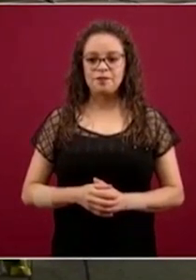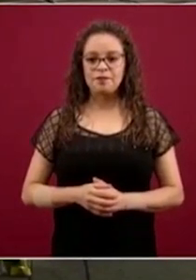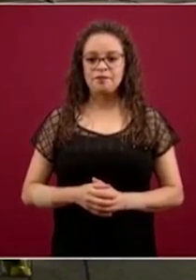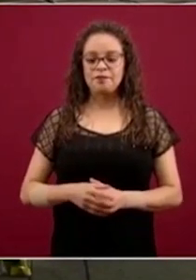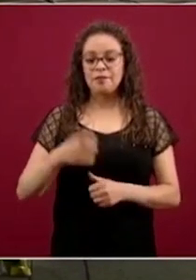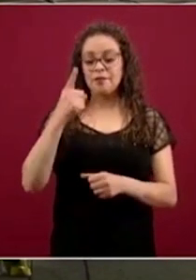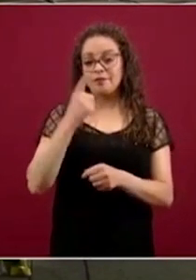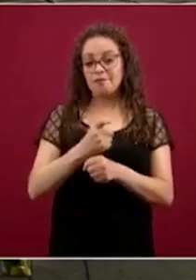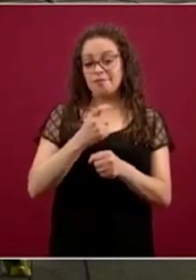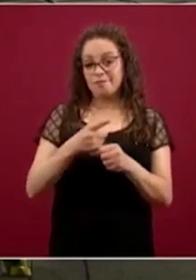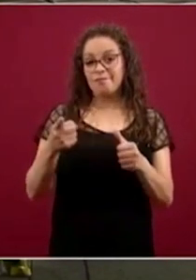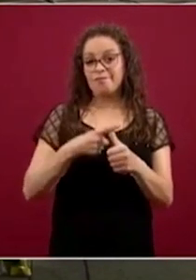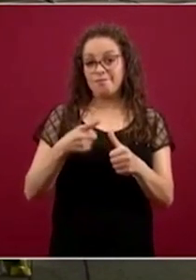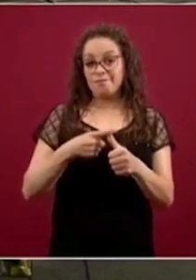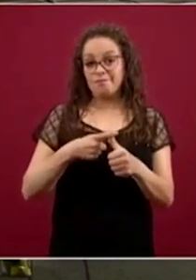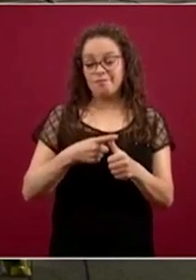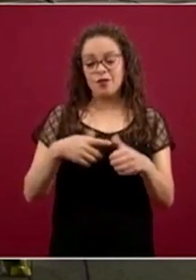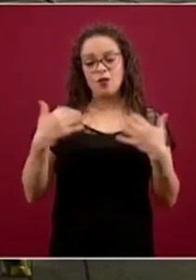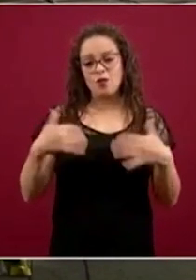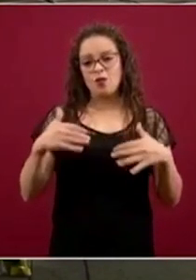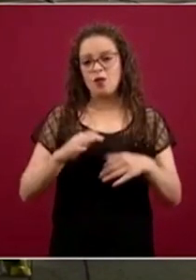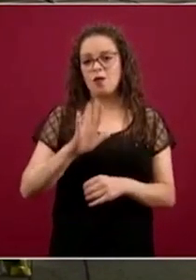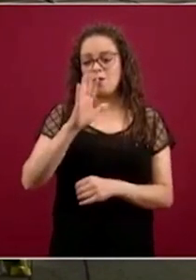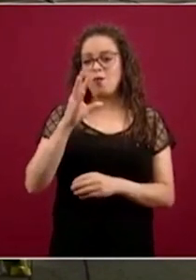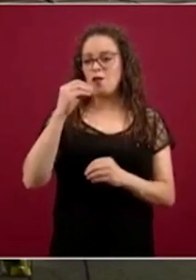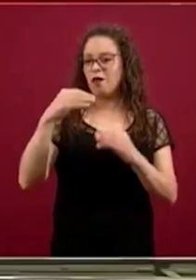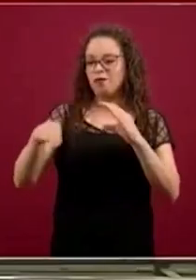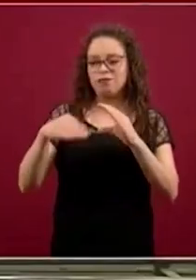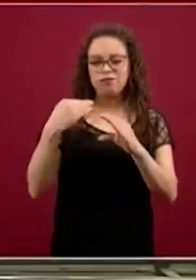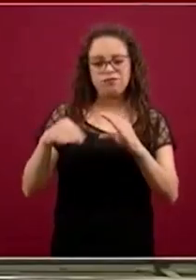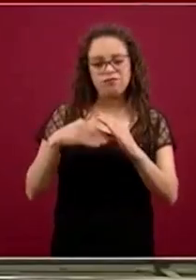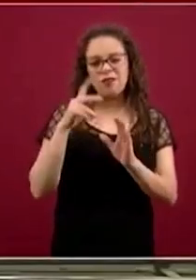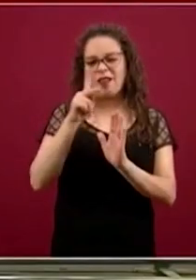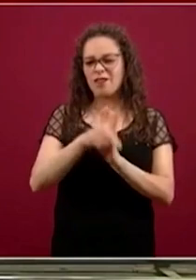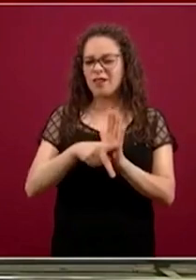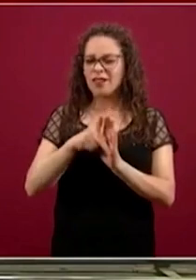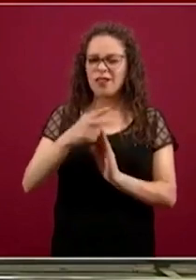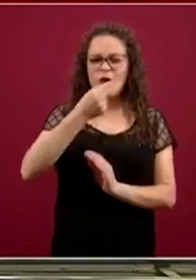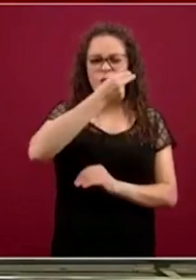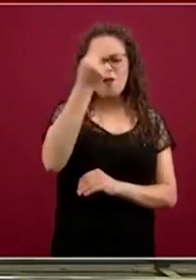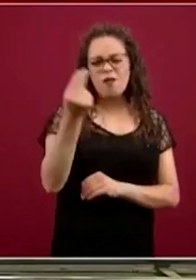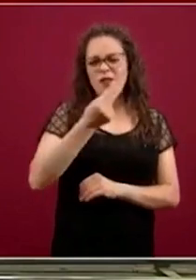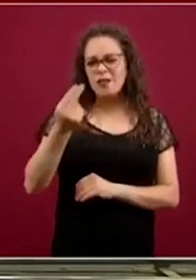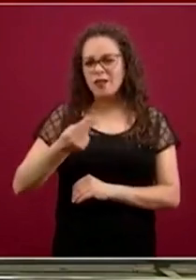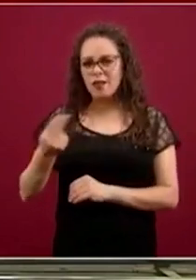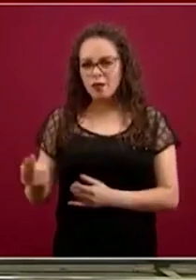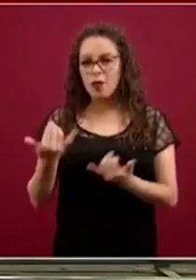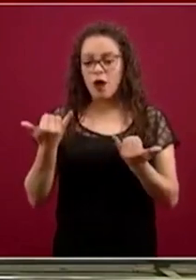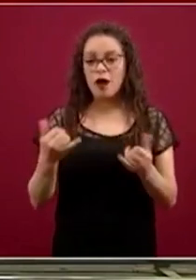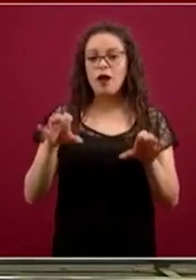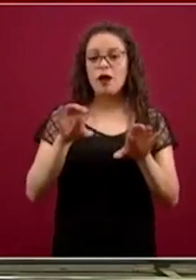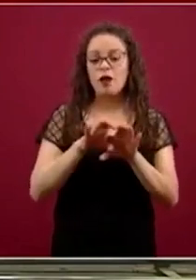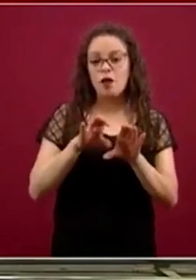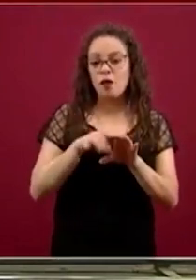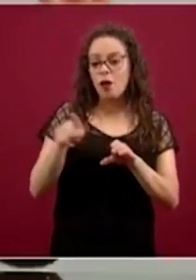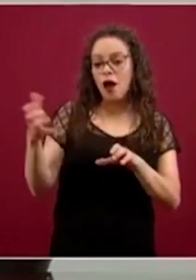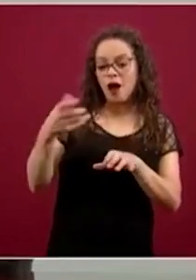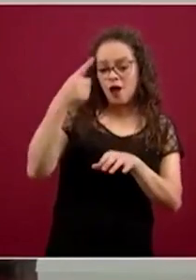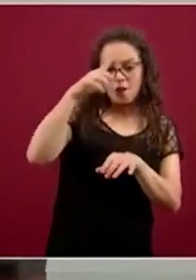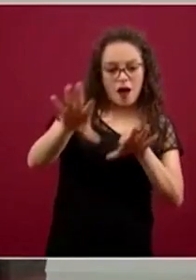evidentemente muchísimos videos, muchos dibujos y los criterios que vamos a utilizar van a ser la